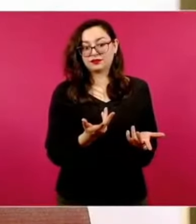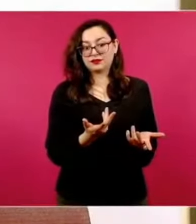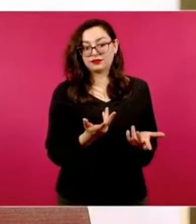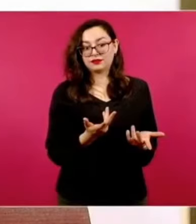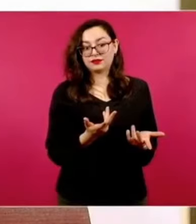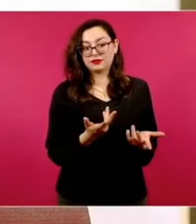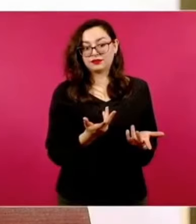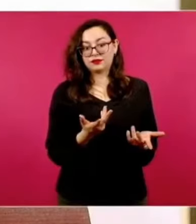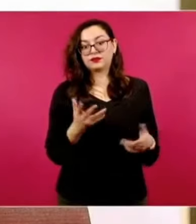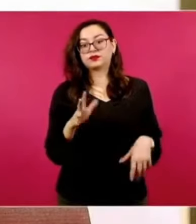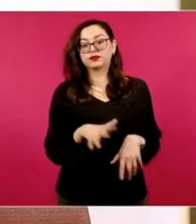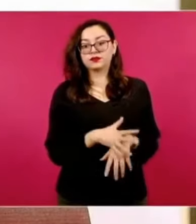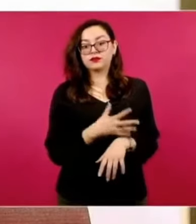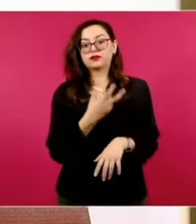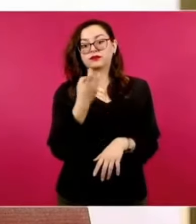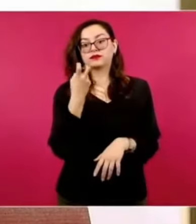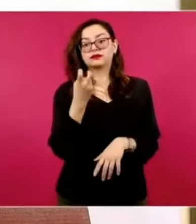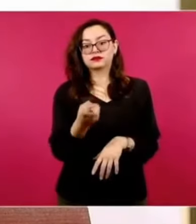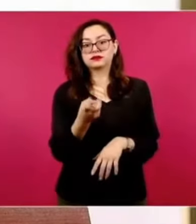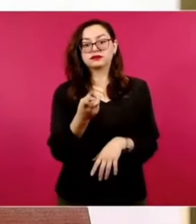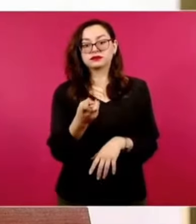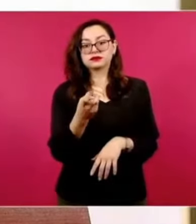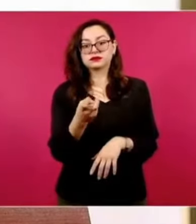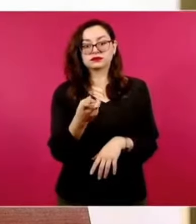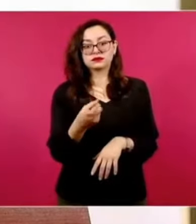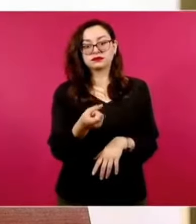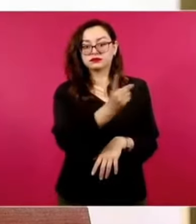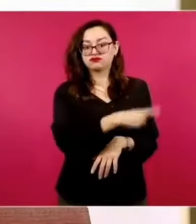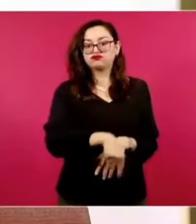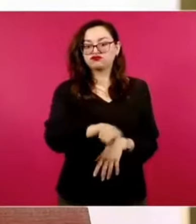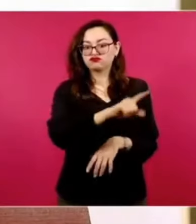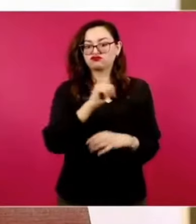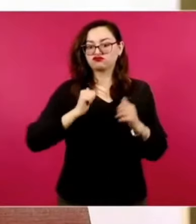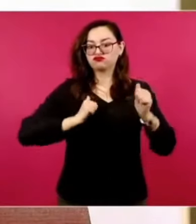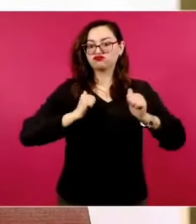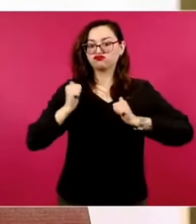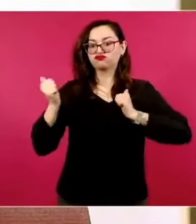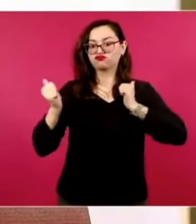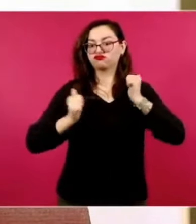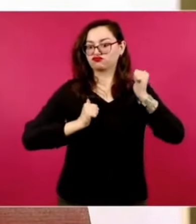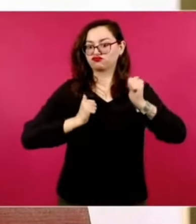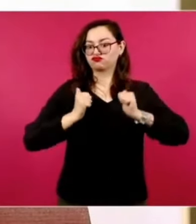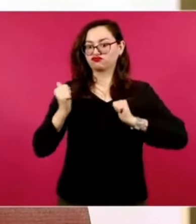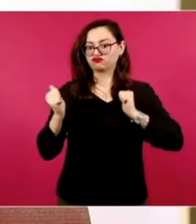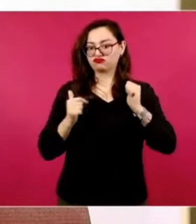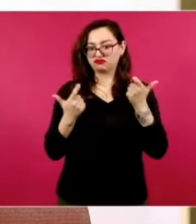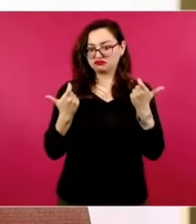porque de esa manera ellos sacan provecho, sacan raja.